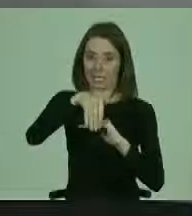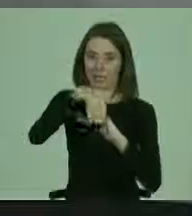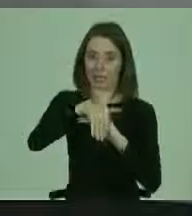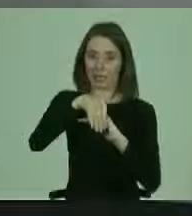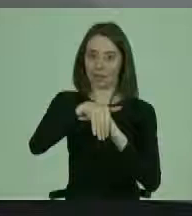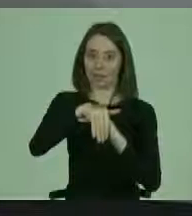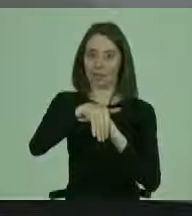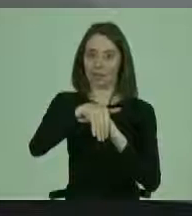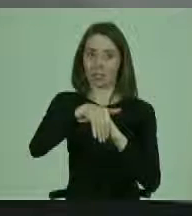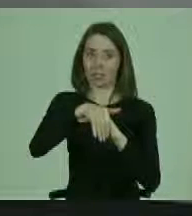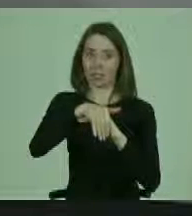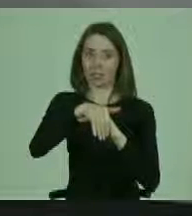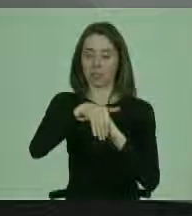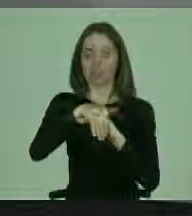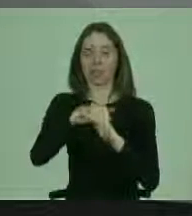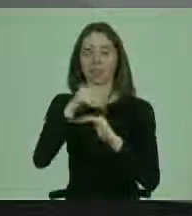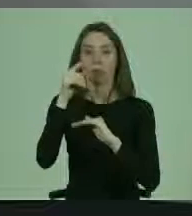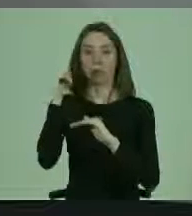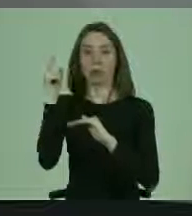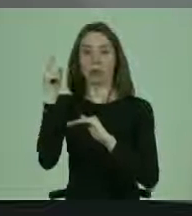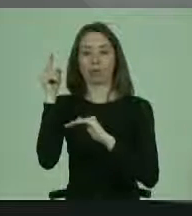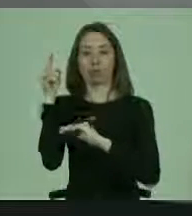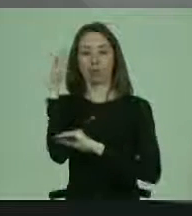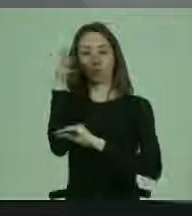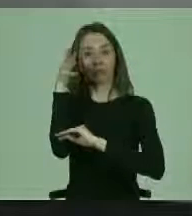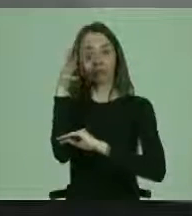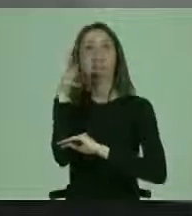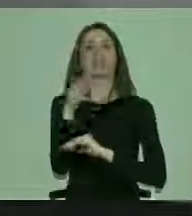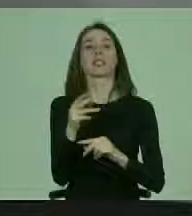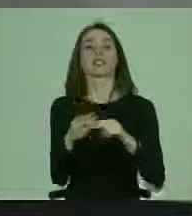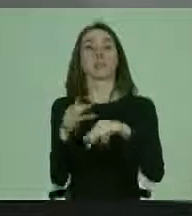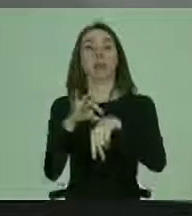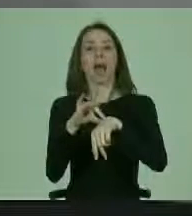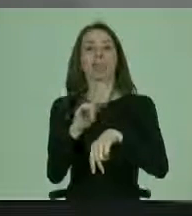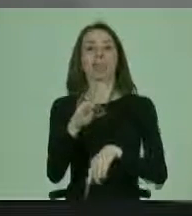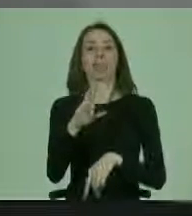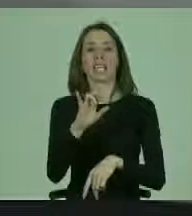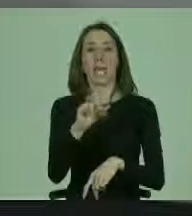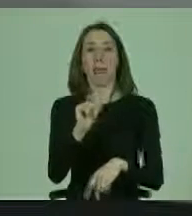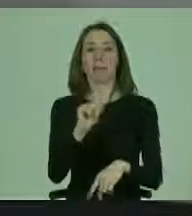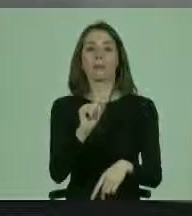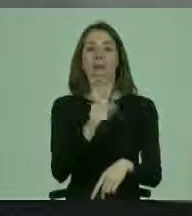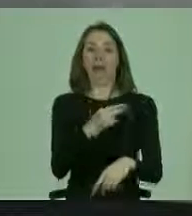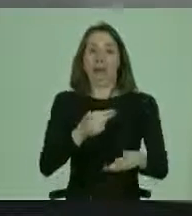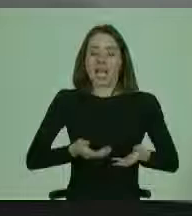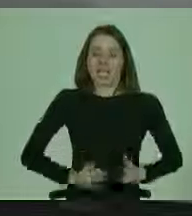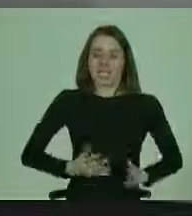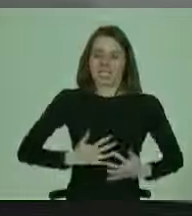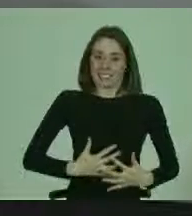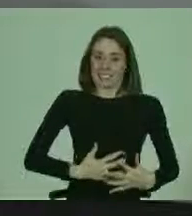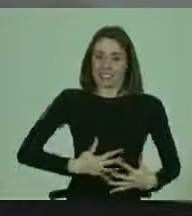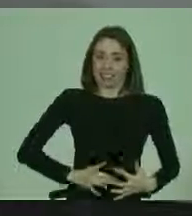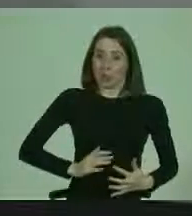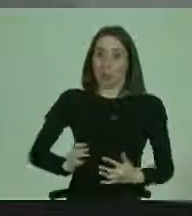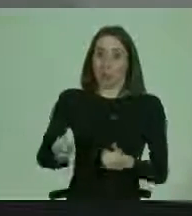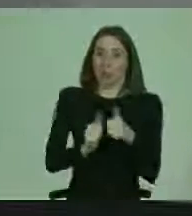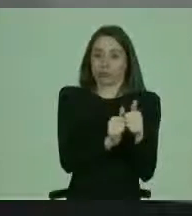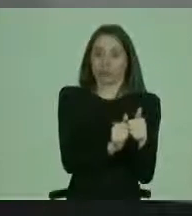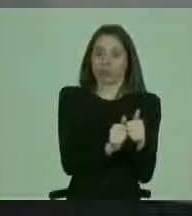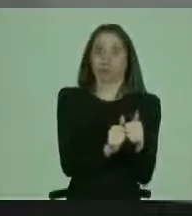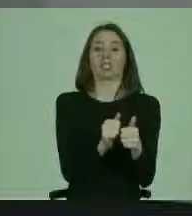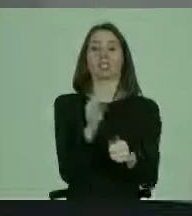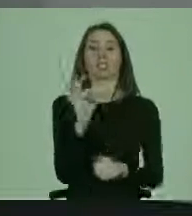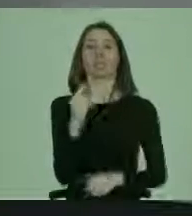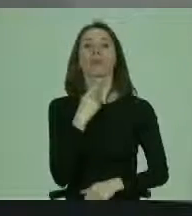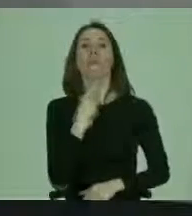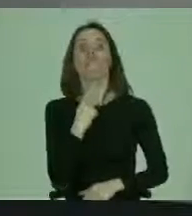a haber una presentación sobre terapia sexual asistida, que sin duda va a ser muy interesante, y